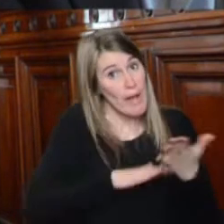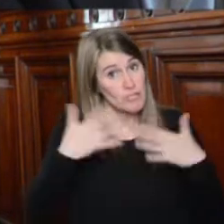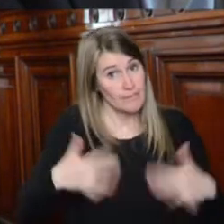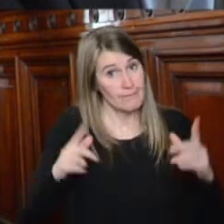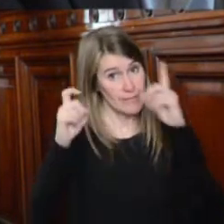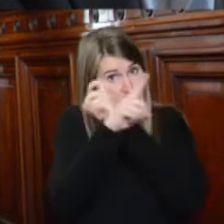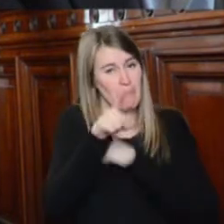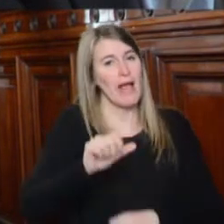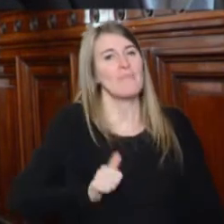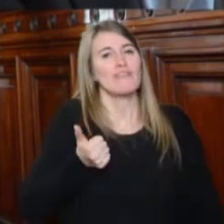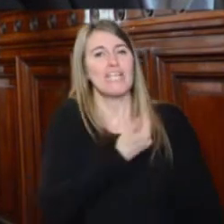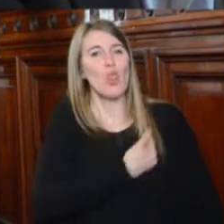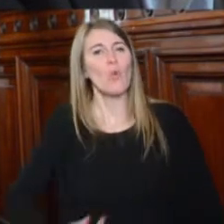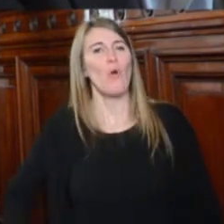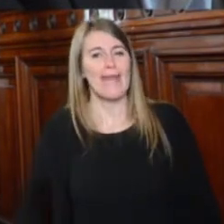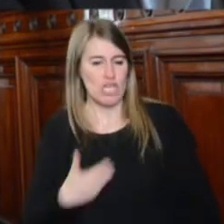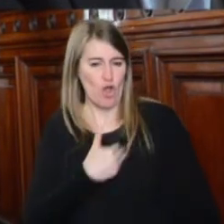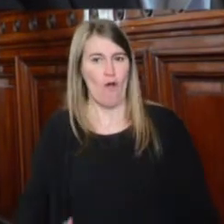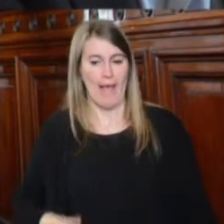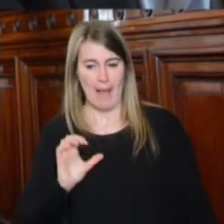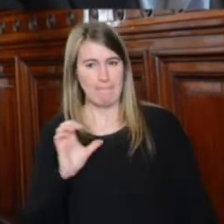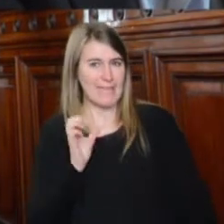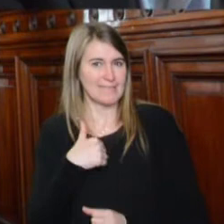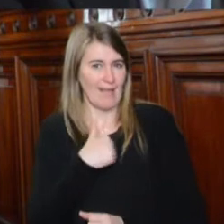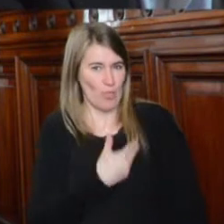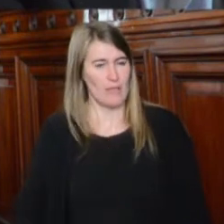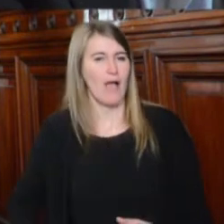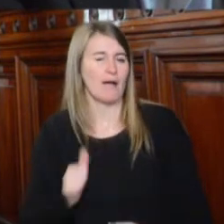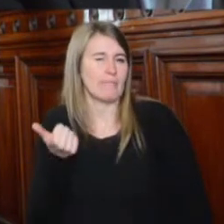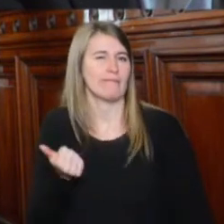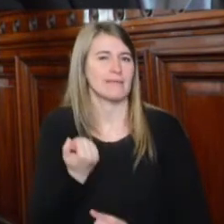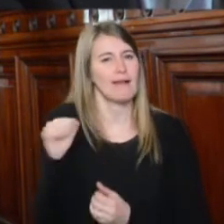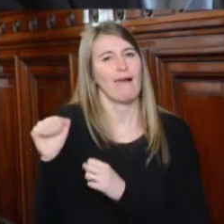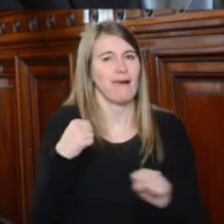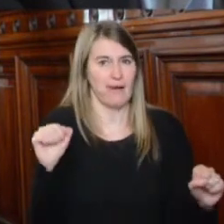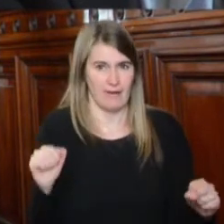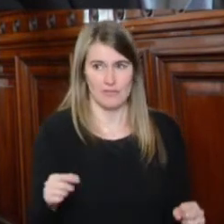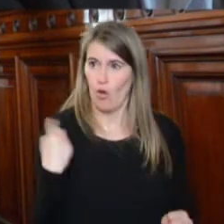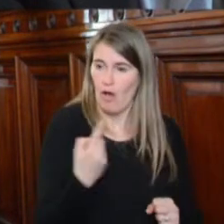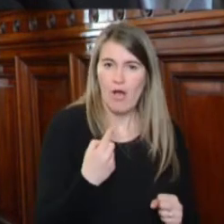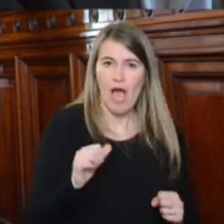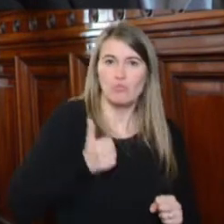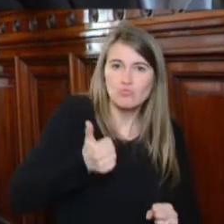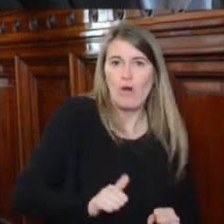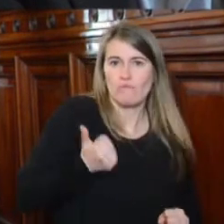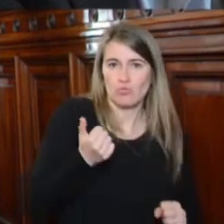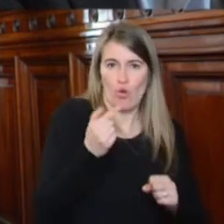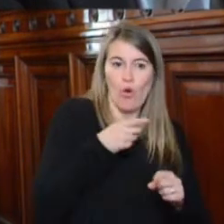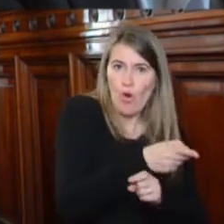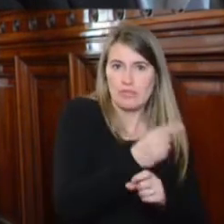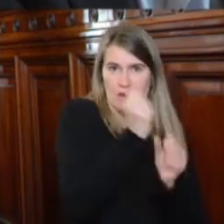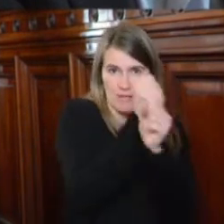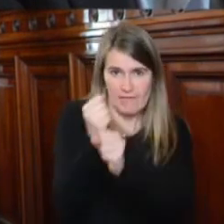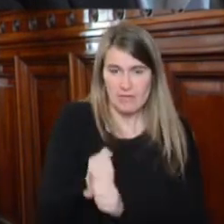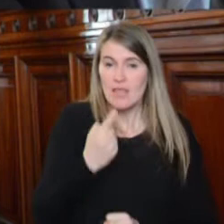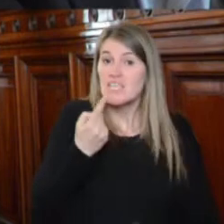las patronales para evadir la negociación colectiva, y como en el caso de los empleados judiciales de Mendoza, que el gobierno provincial impusiera un aumento